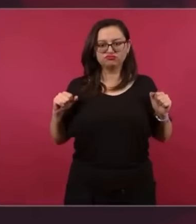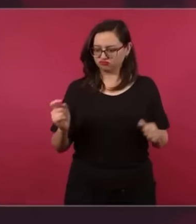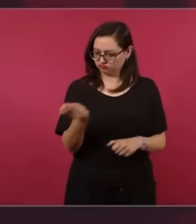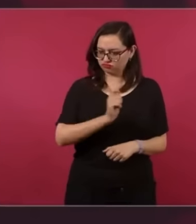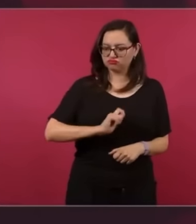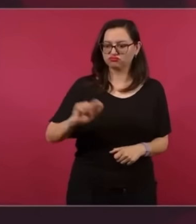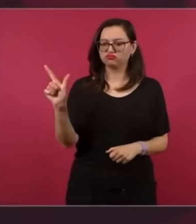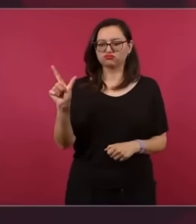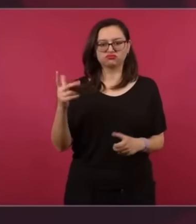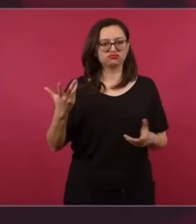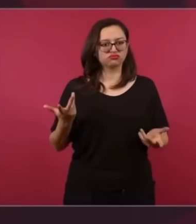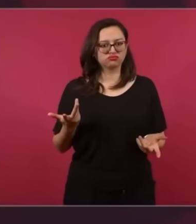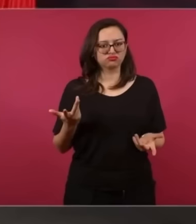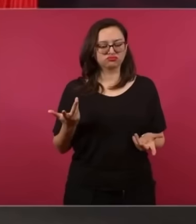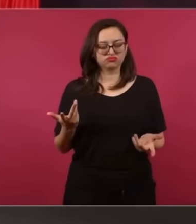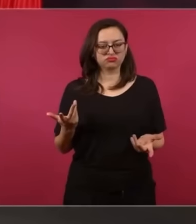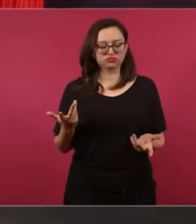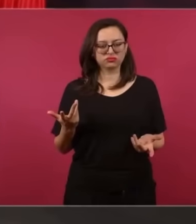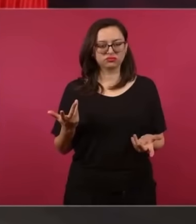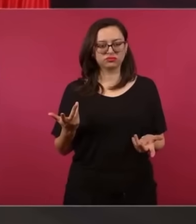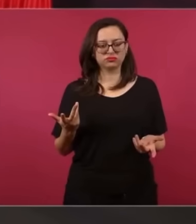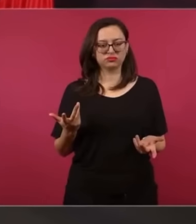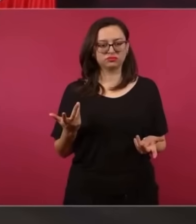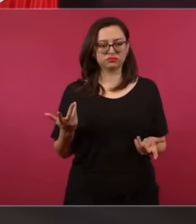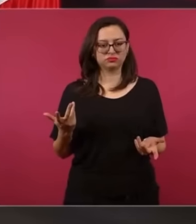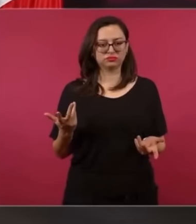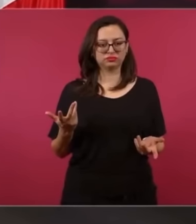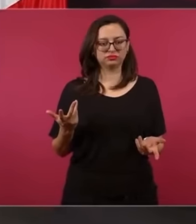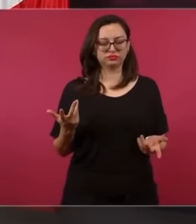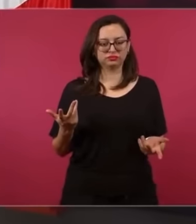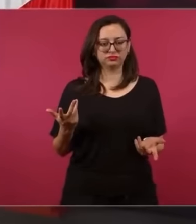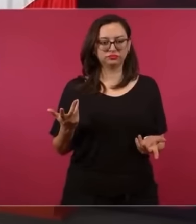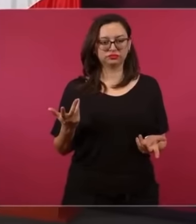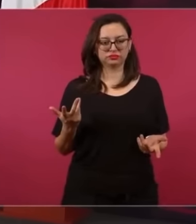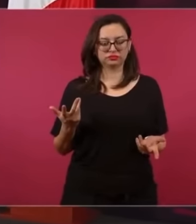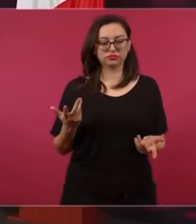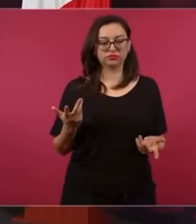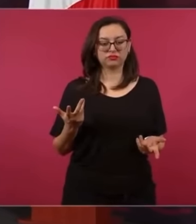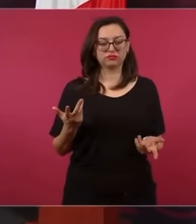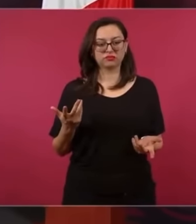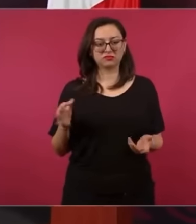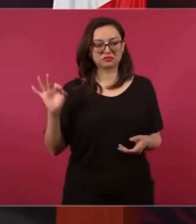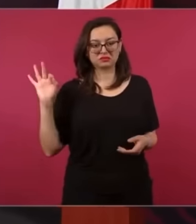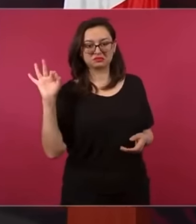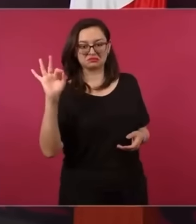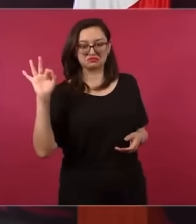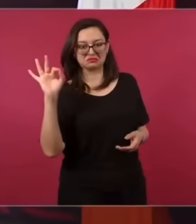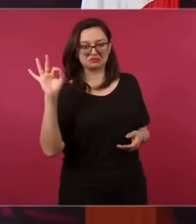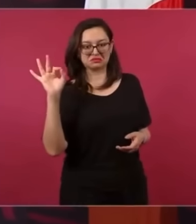profesionalismo, que hagan a un lado lo tendencioso,